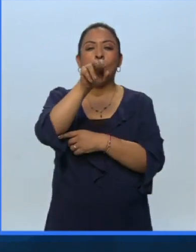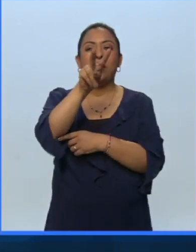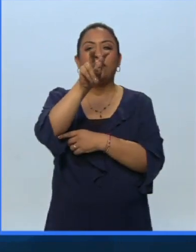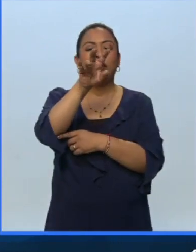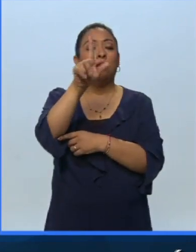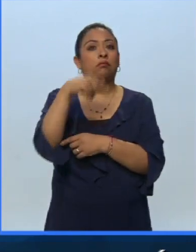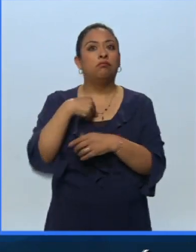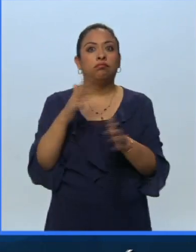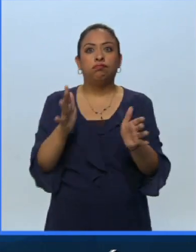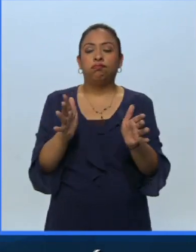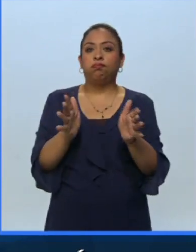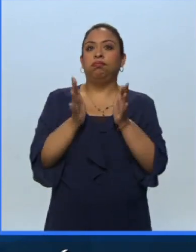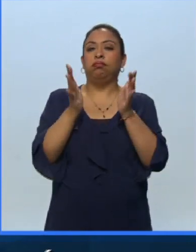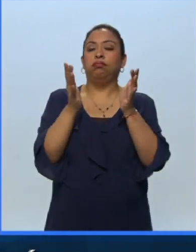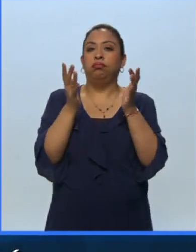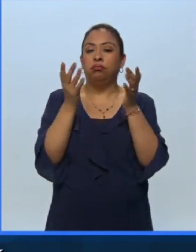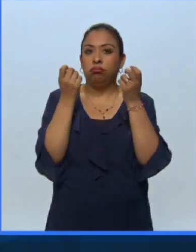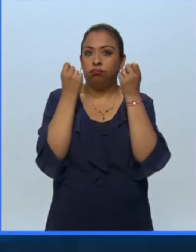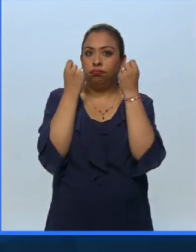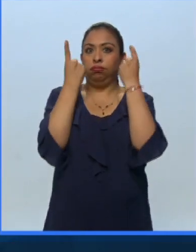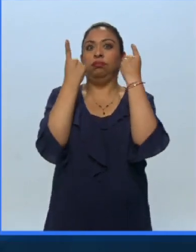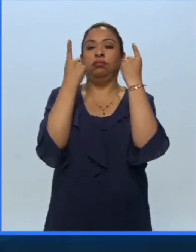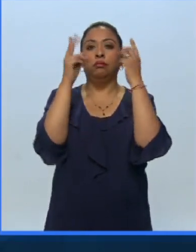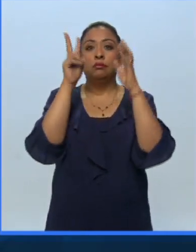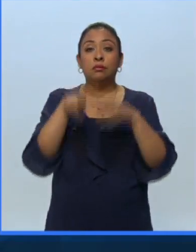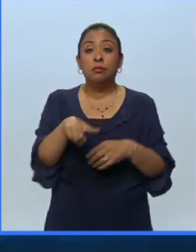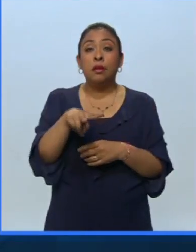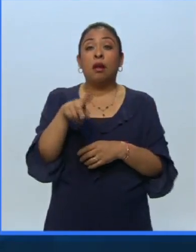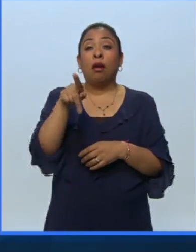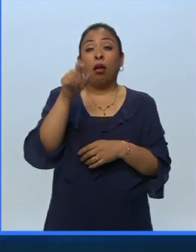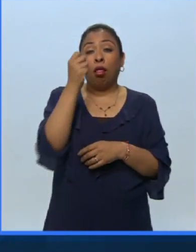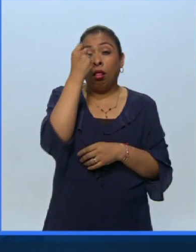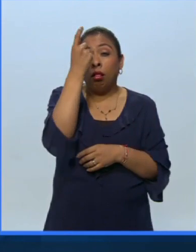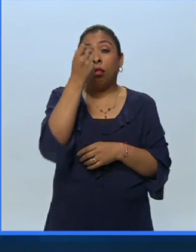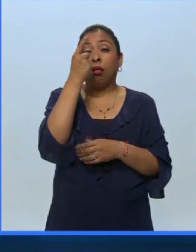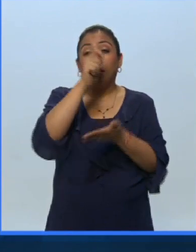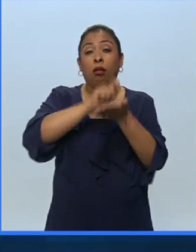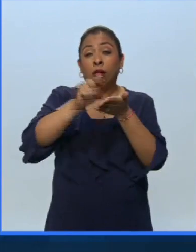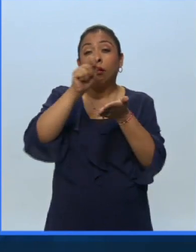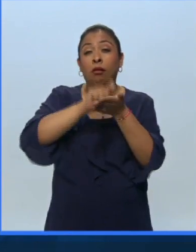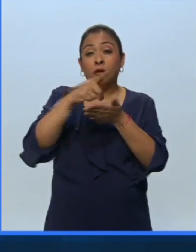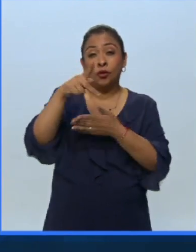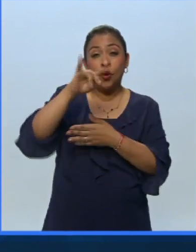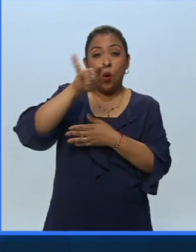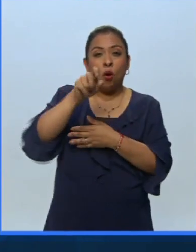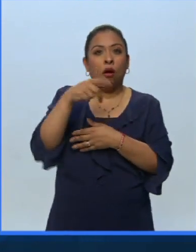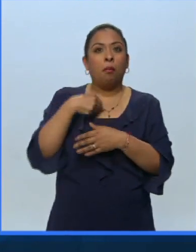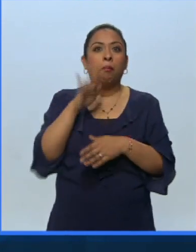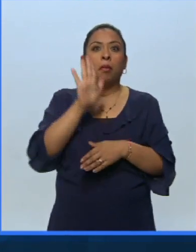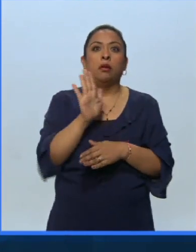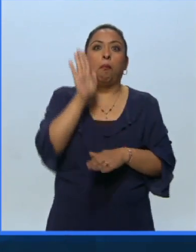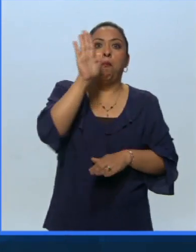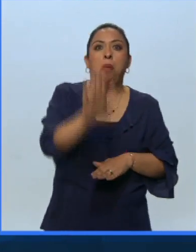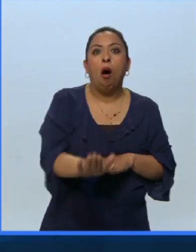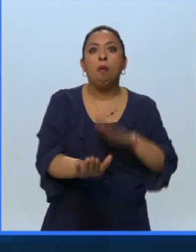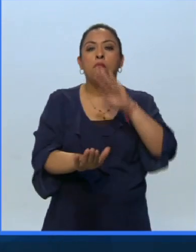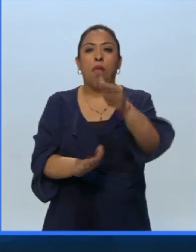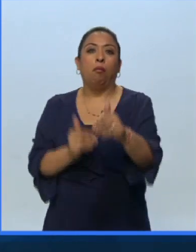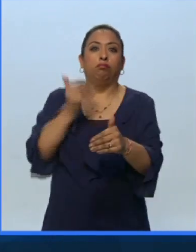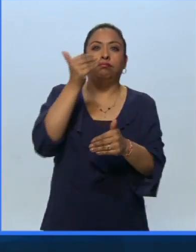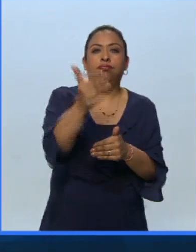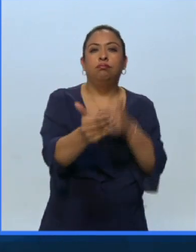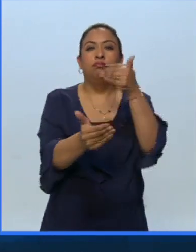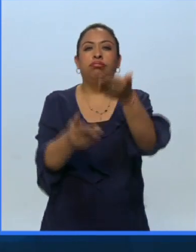asombra muchísimo, Juan, cada obra que escribe son pasos agigantados los que da dentro de